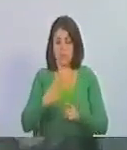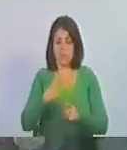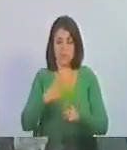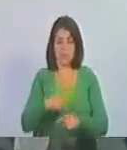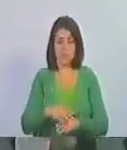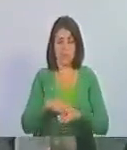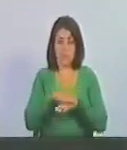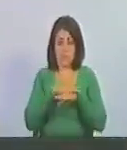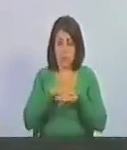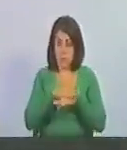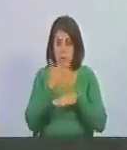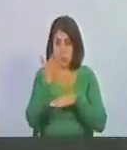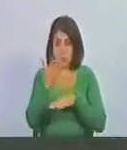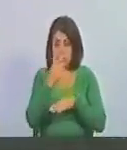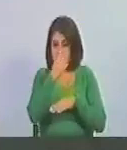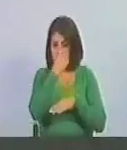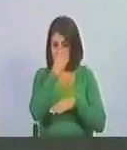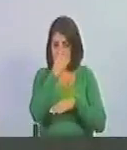el permiso tuyo.